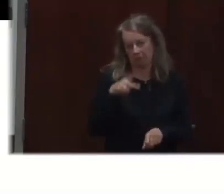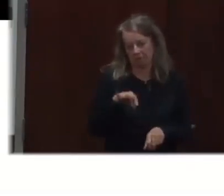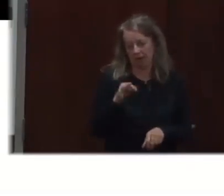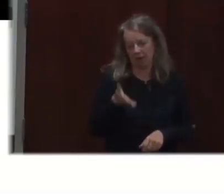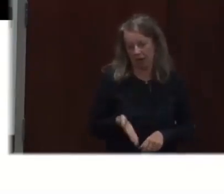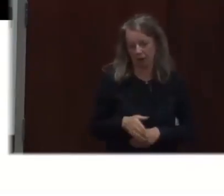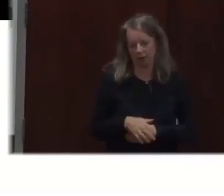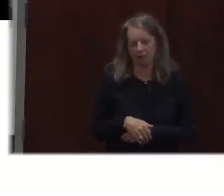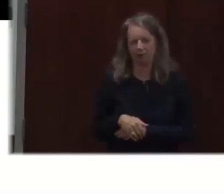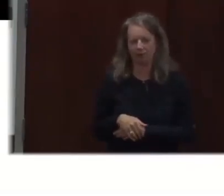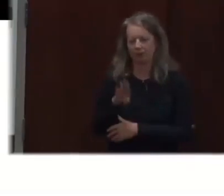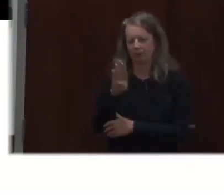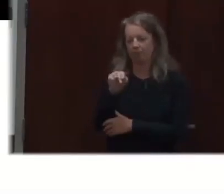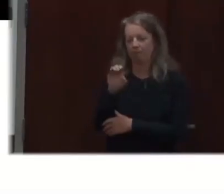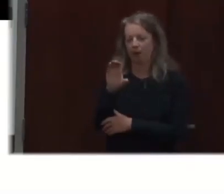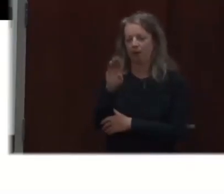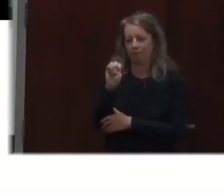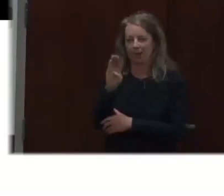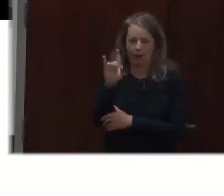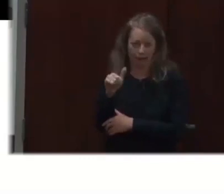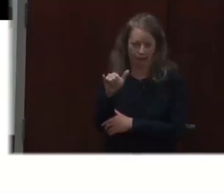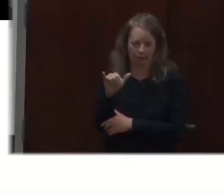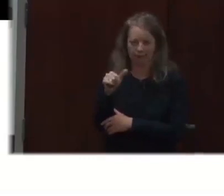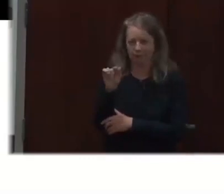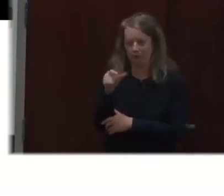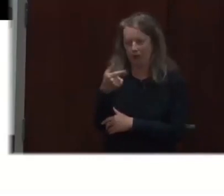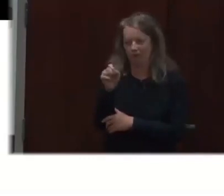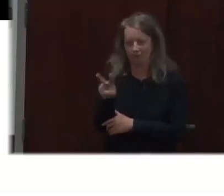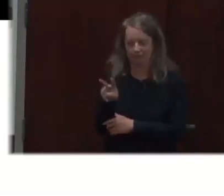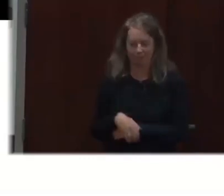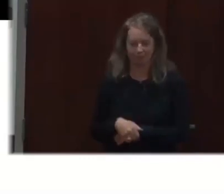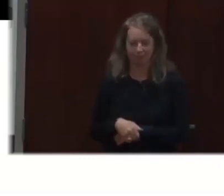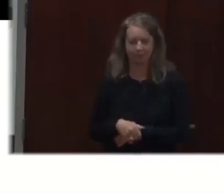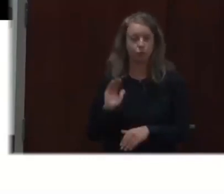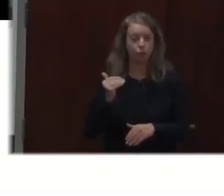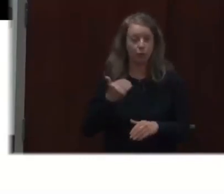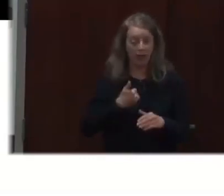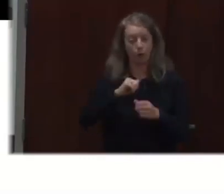estando fuera. Entonces, quería mencionar los síntomas para que los entendamos.